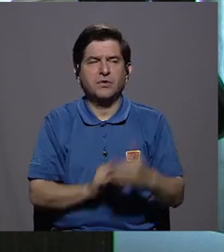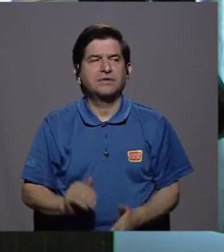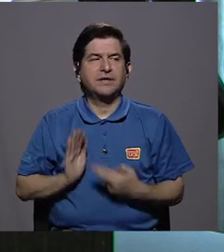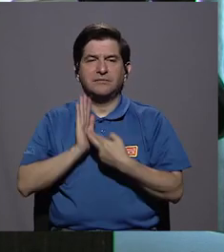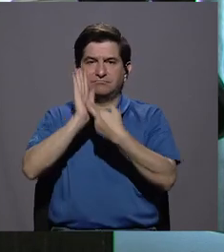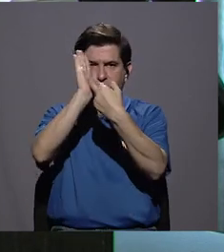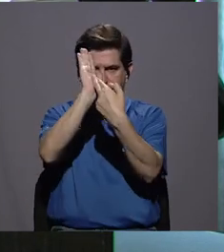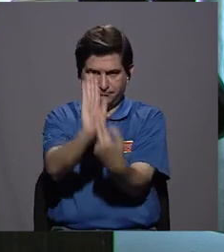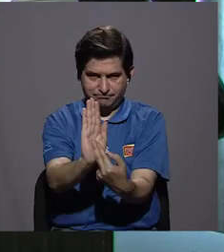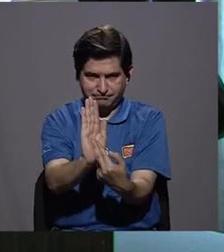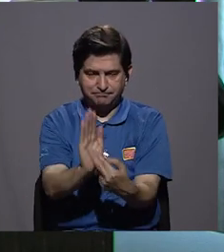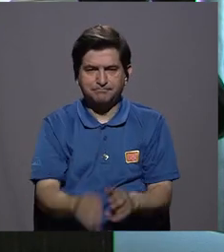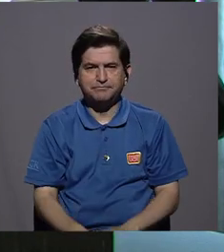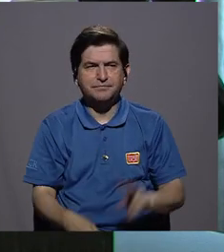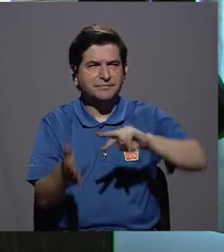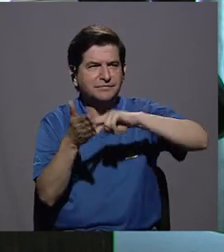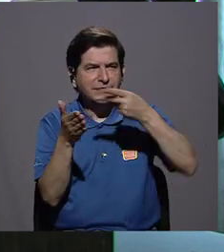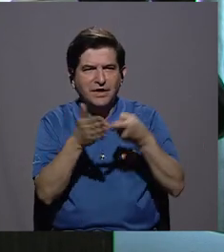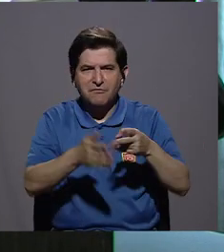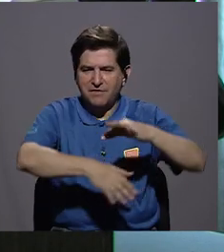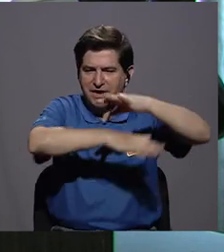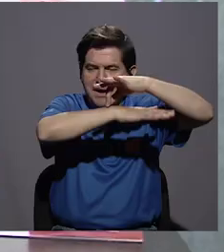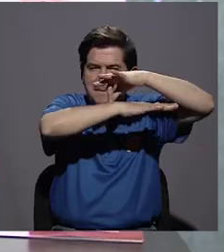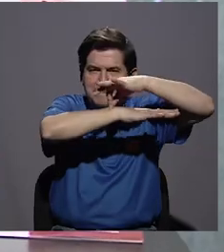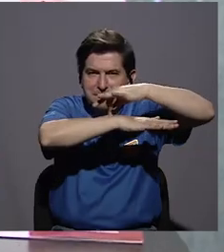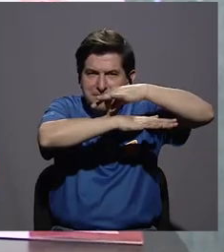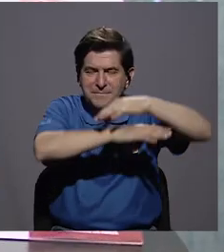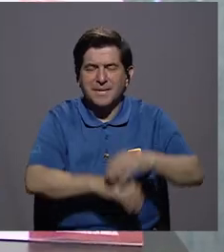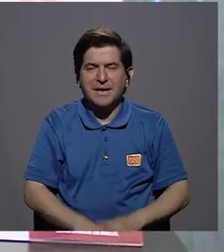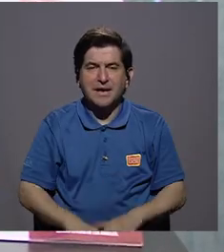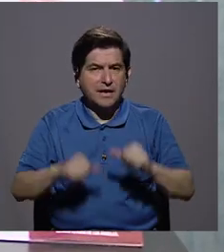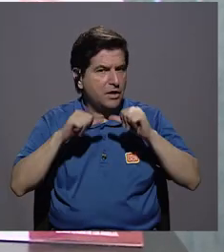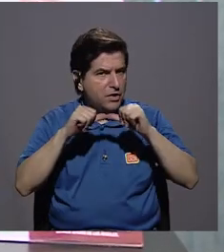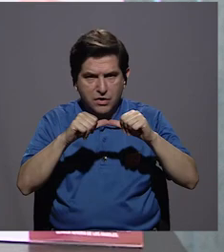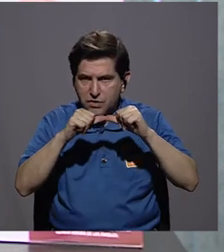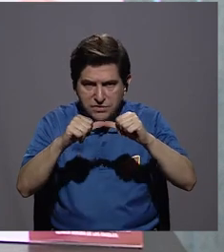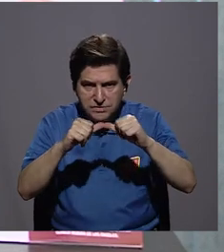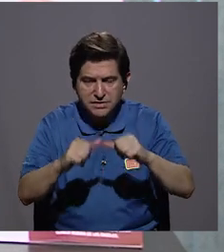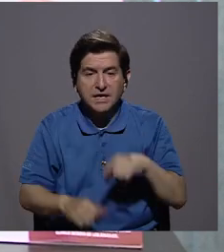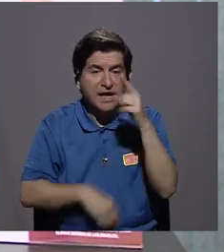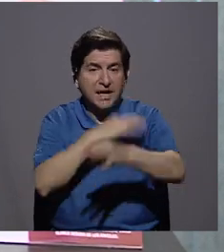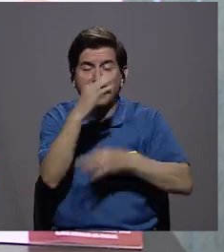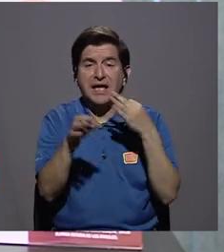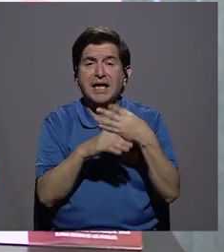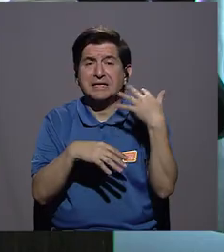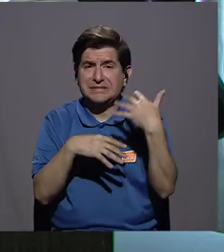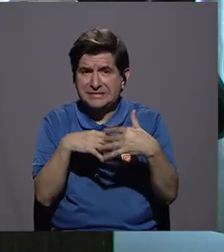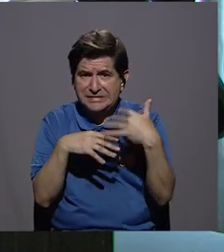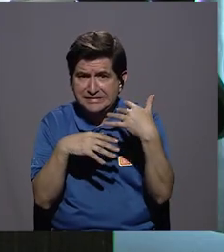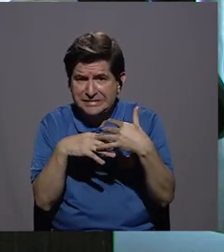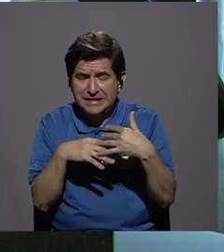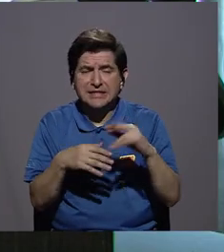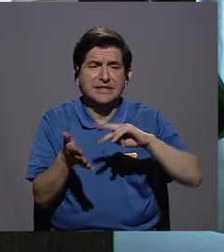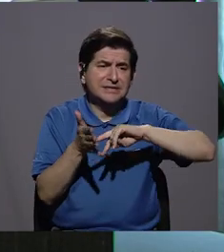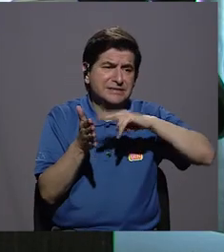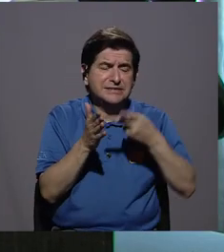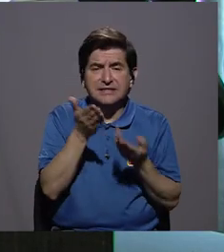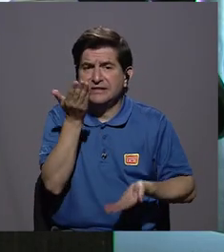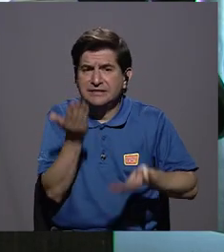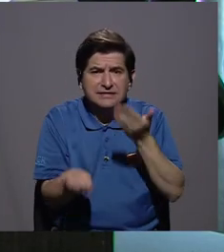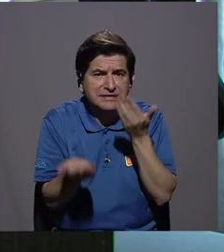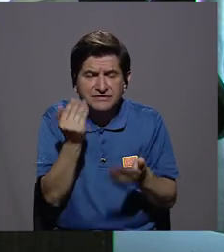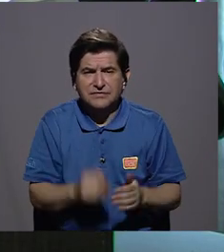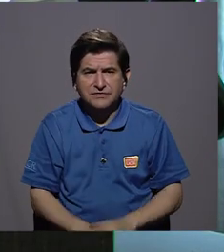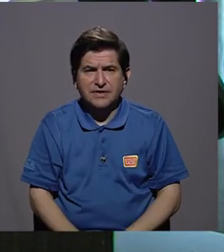representación de lo que es la piel, la pérdida de la continuidad, este tipo de herida podría representar un